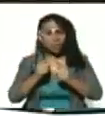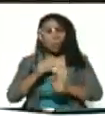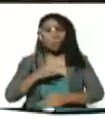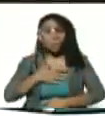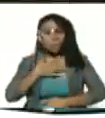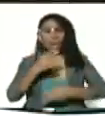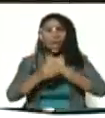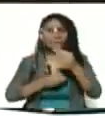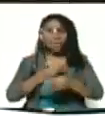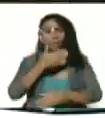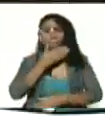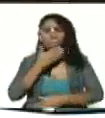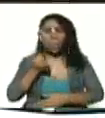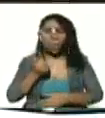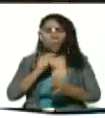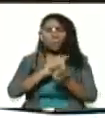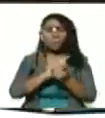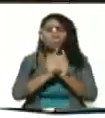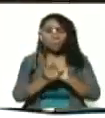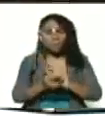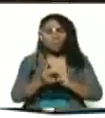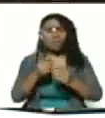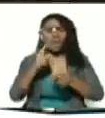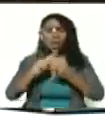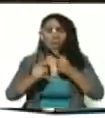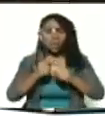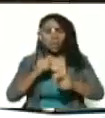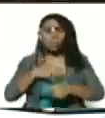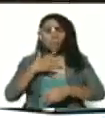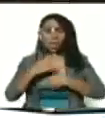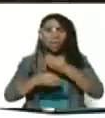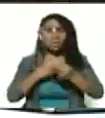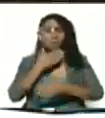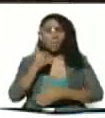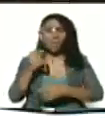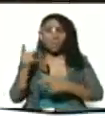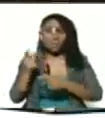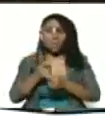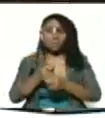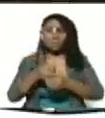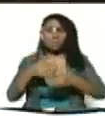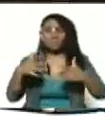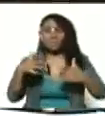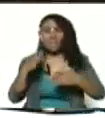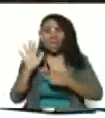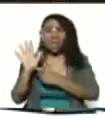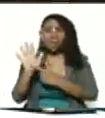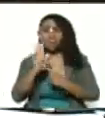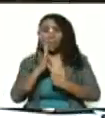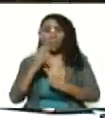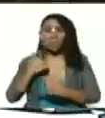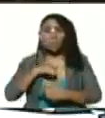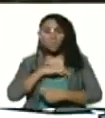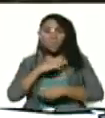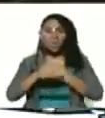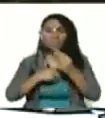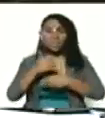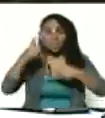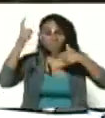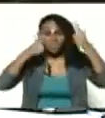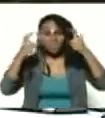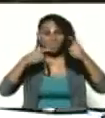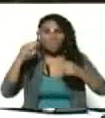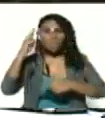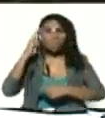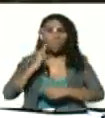hacer mejor de que las cosas se van a hacer mejor que tremendo ejemplo estamos dando desde el chavismo desde